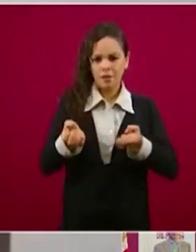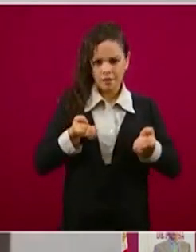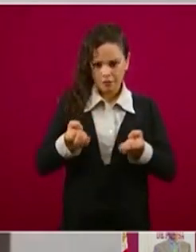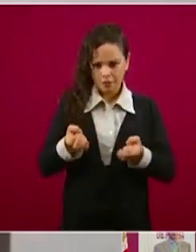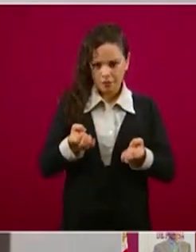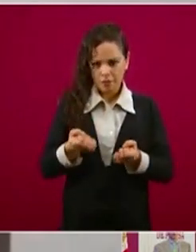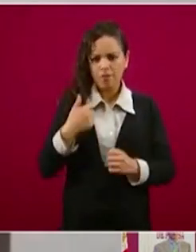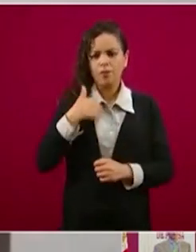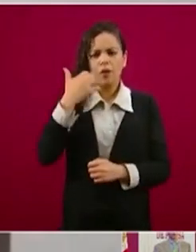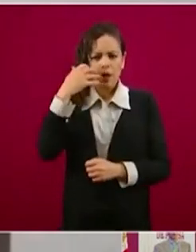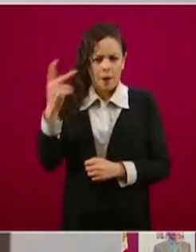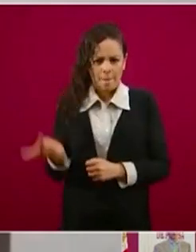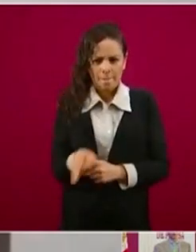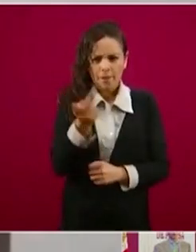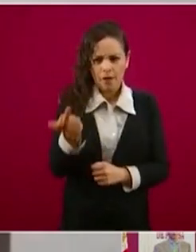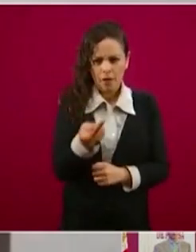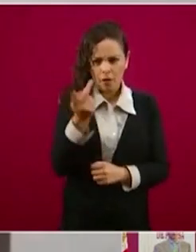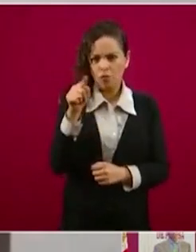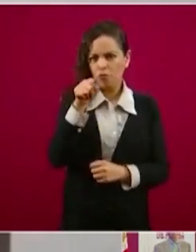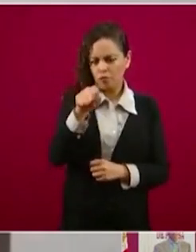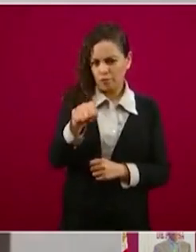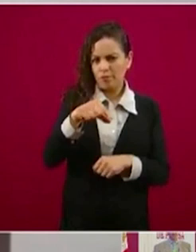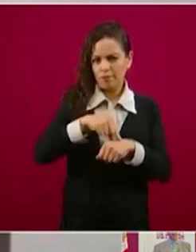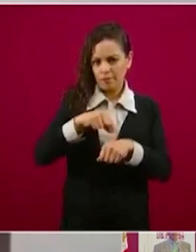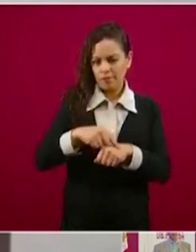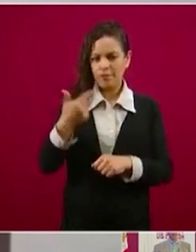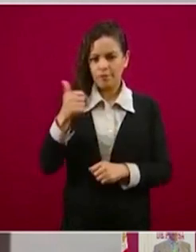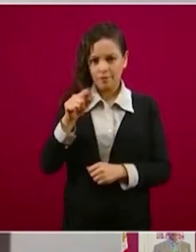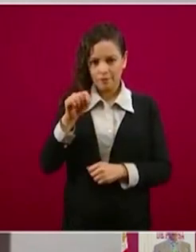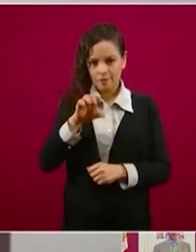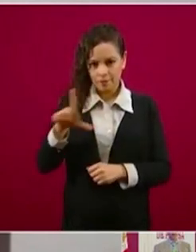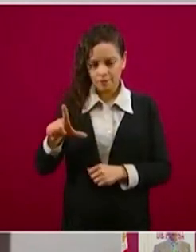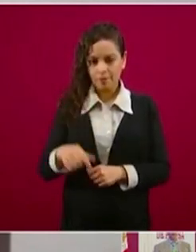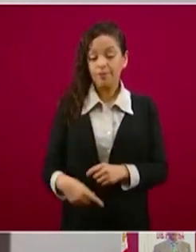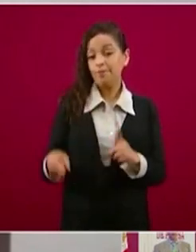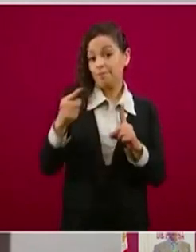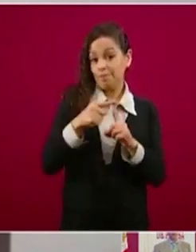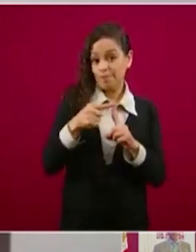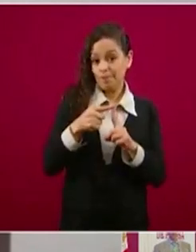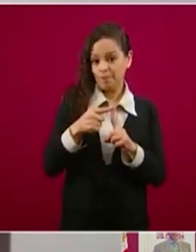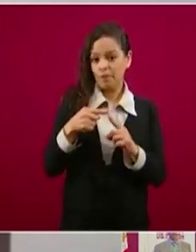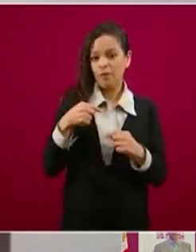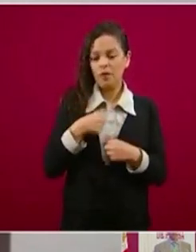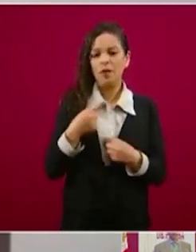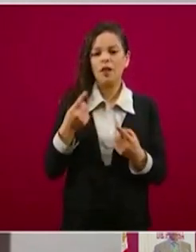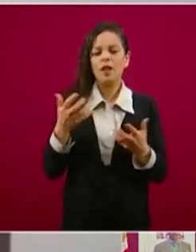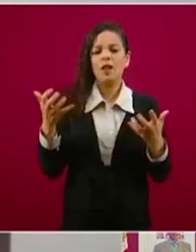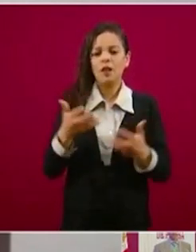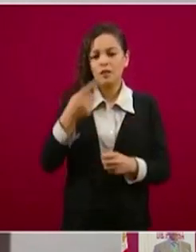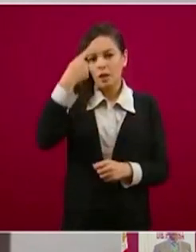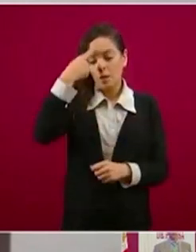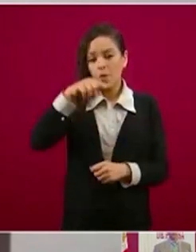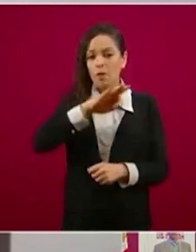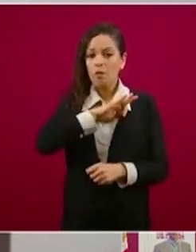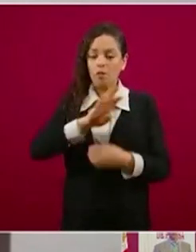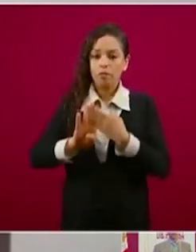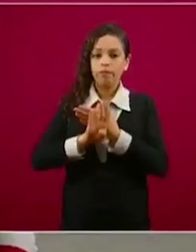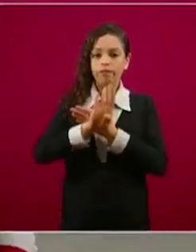preguntas para usted, doctor Gatell. La primera es, ¿qué tenemos que hacer para evitar un segundo brote?